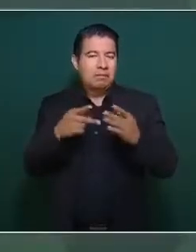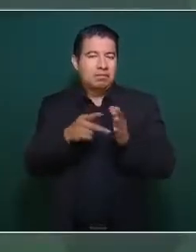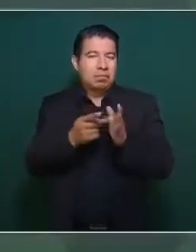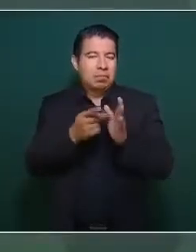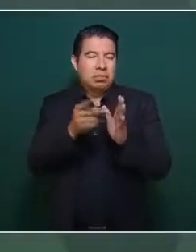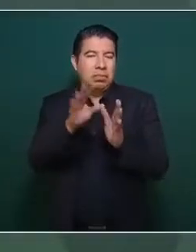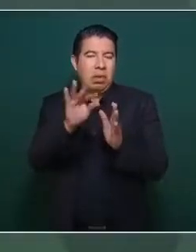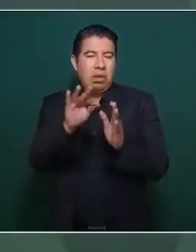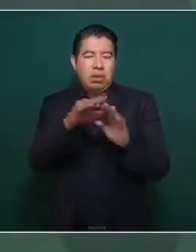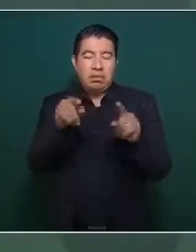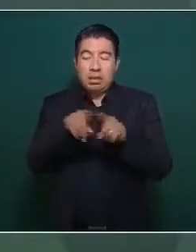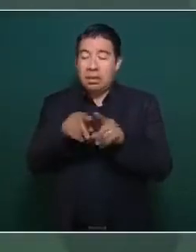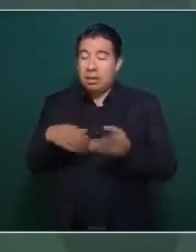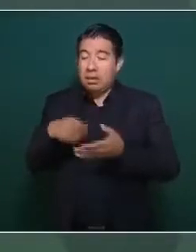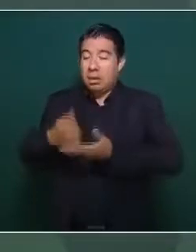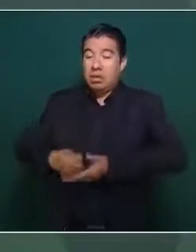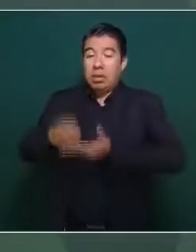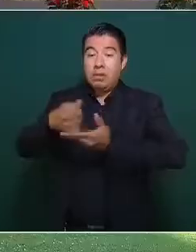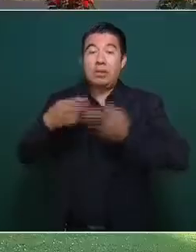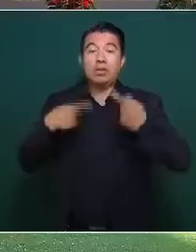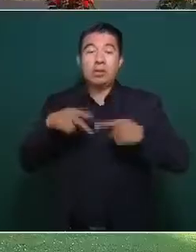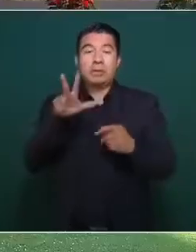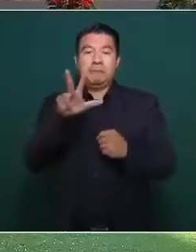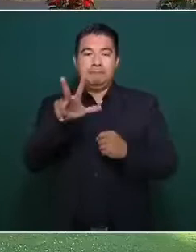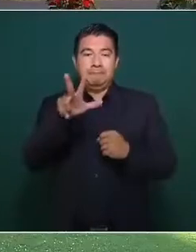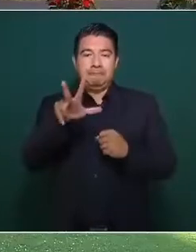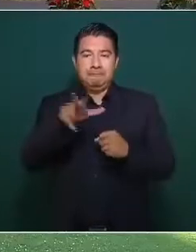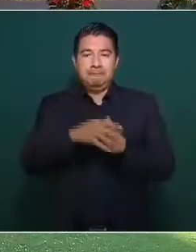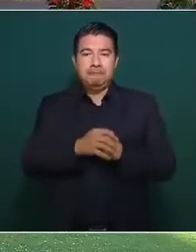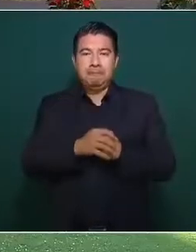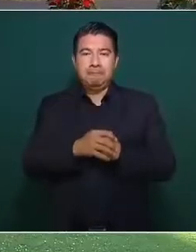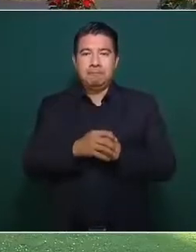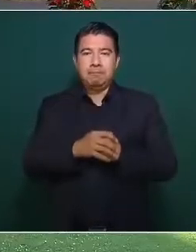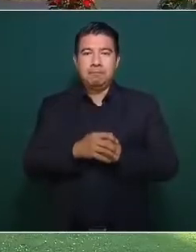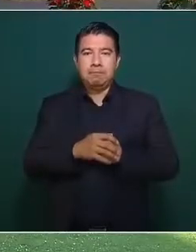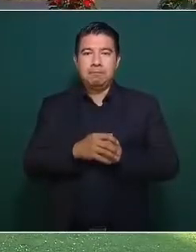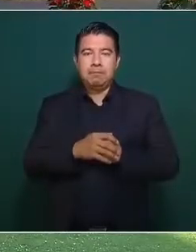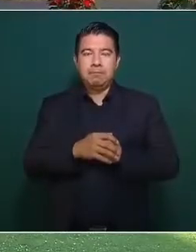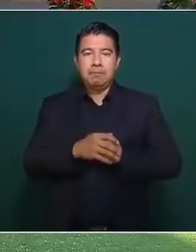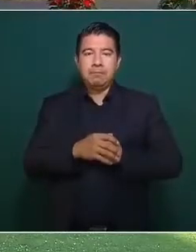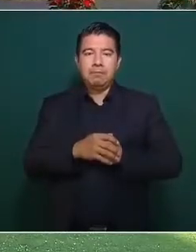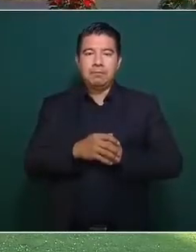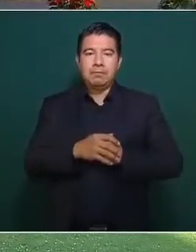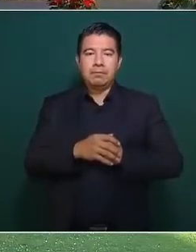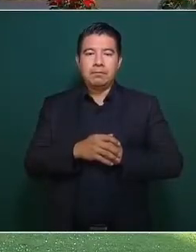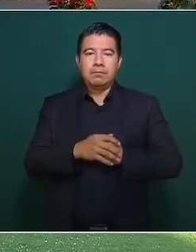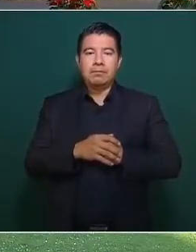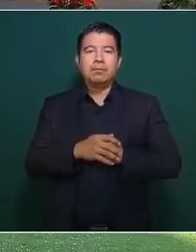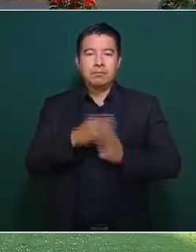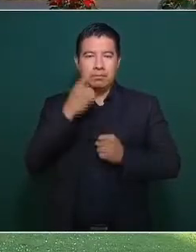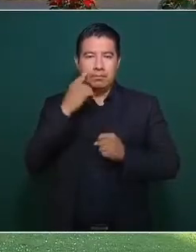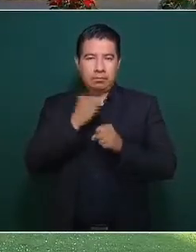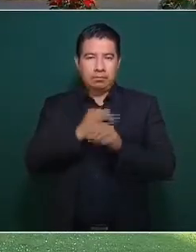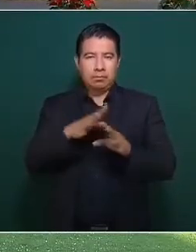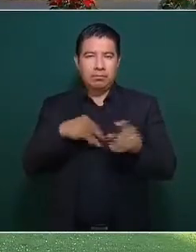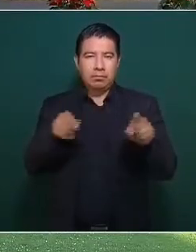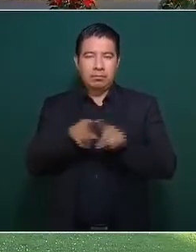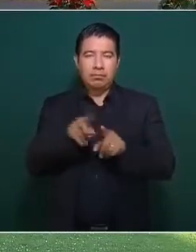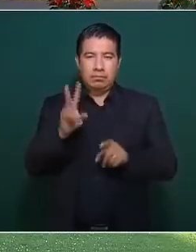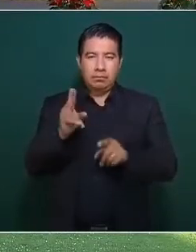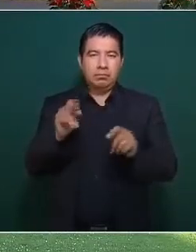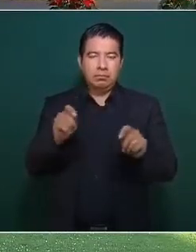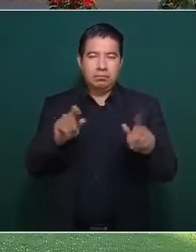28 personas. La siguiente, por favor. Vamos a informar también sobre